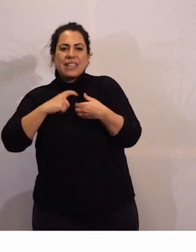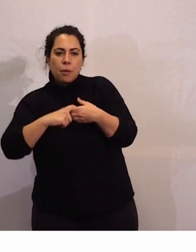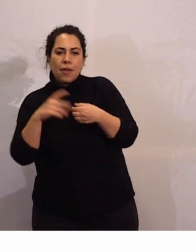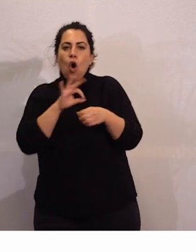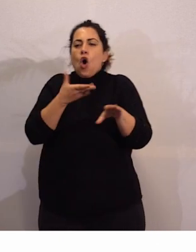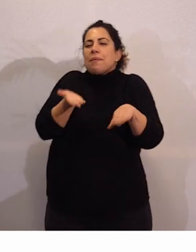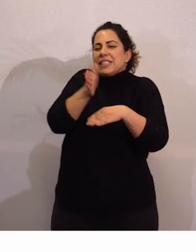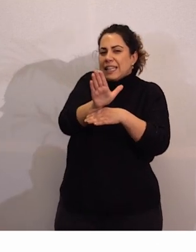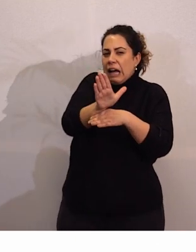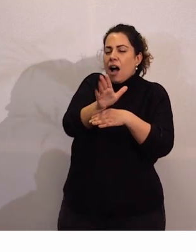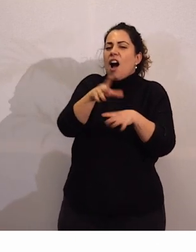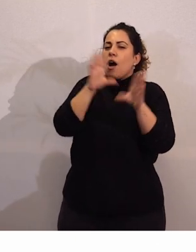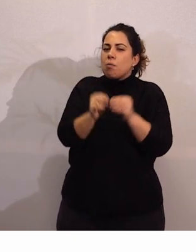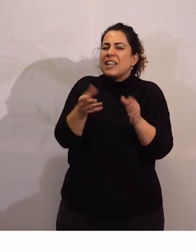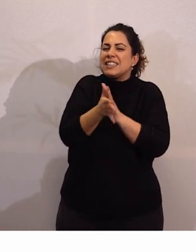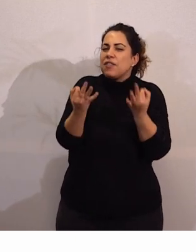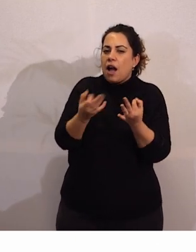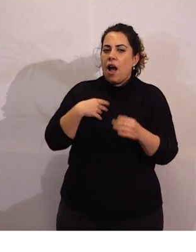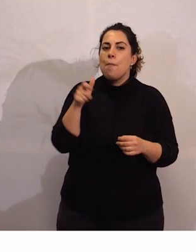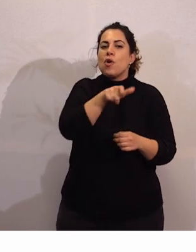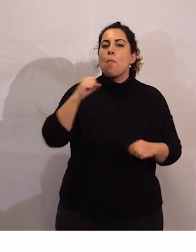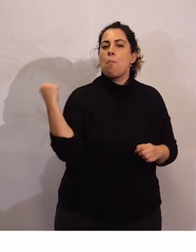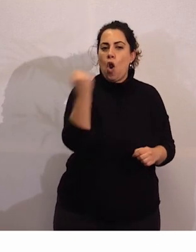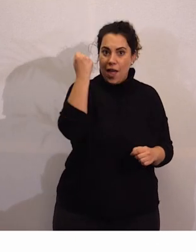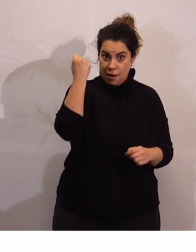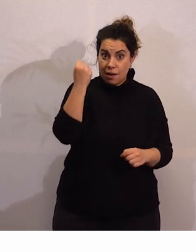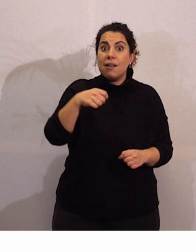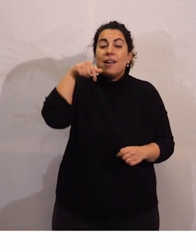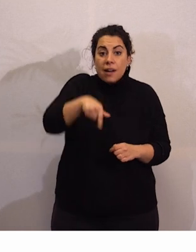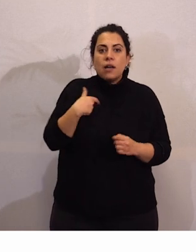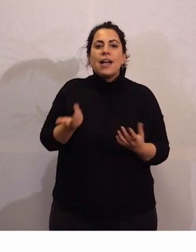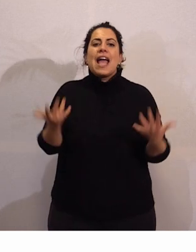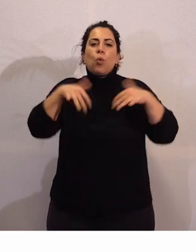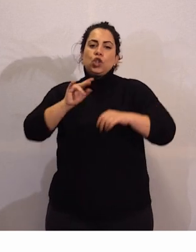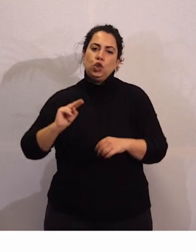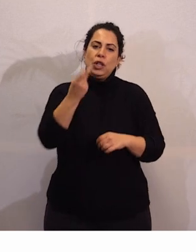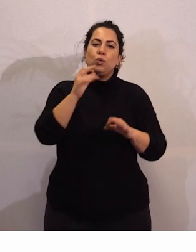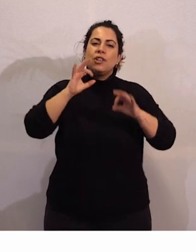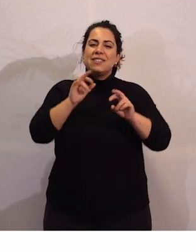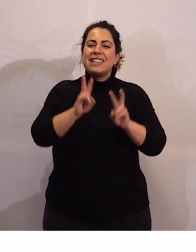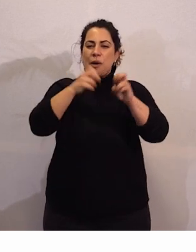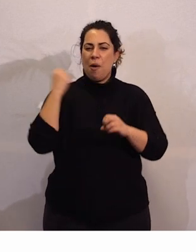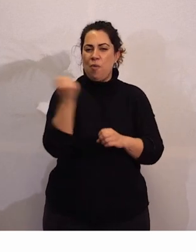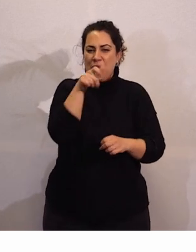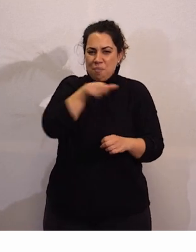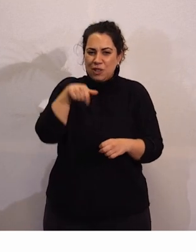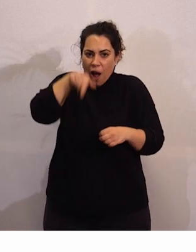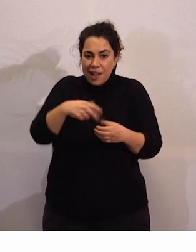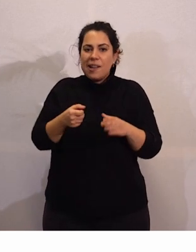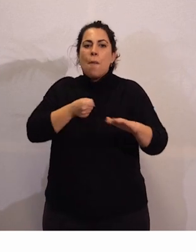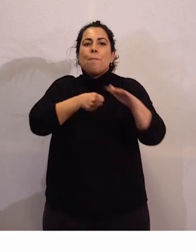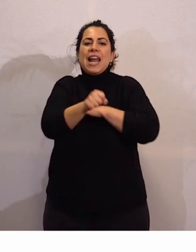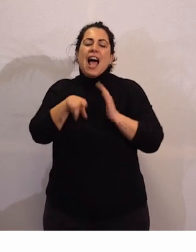representación, estamos hablando del poder de las personas. Este es el segundo encuentro del poder de las personas, que celebramos en plena inclusión.